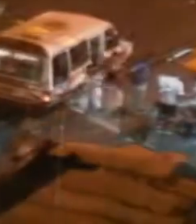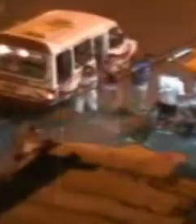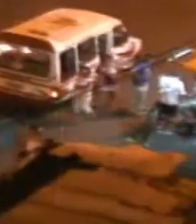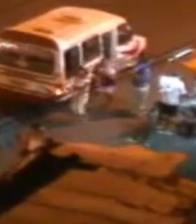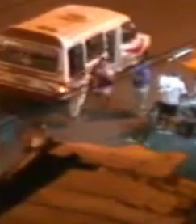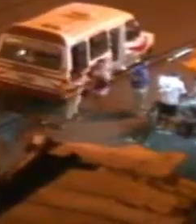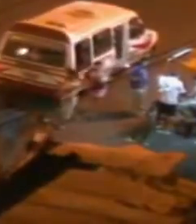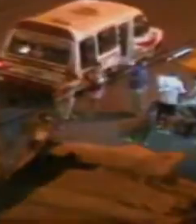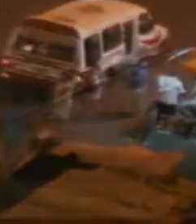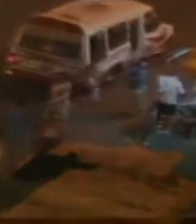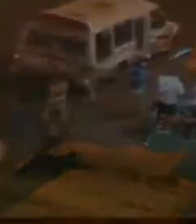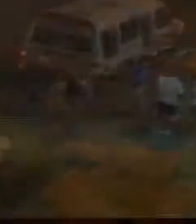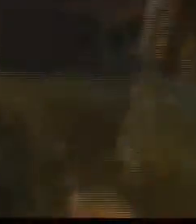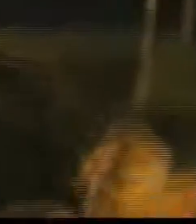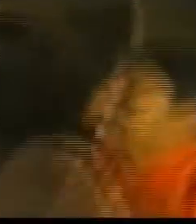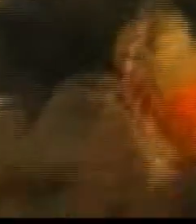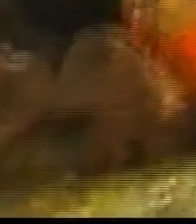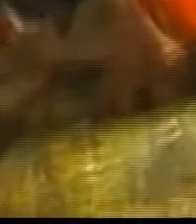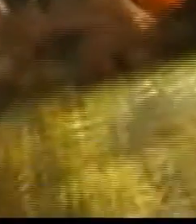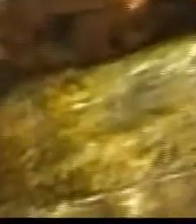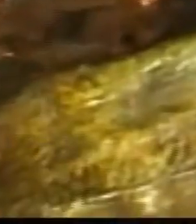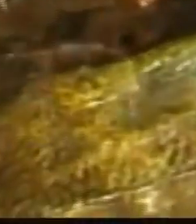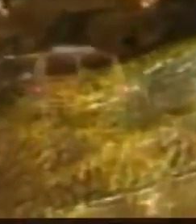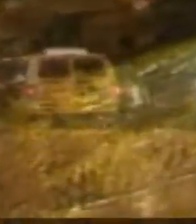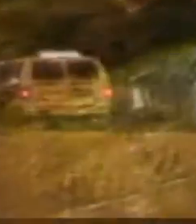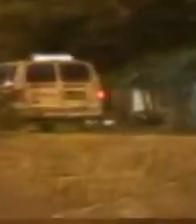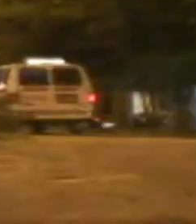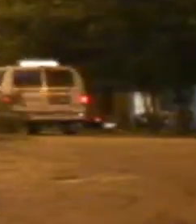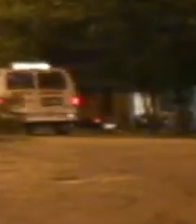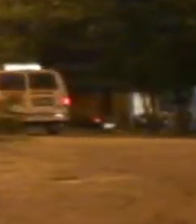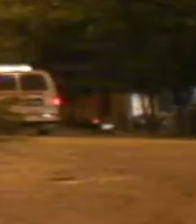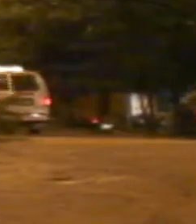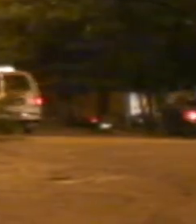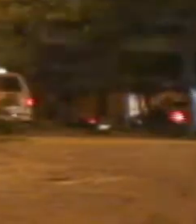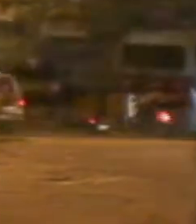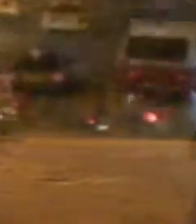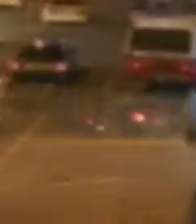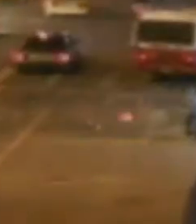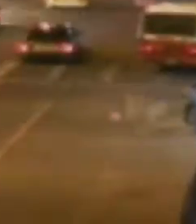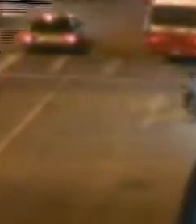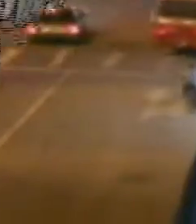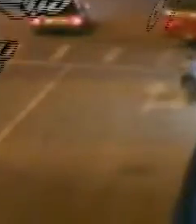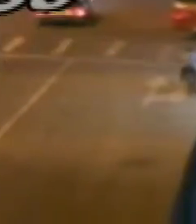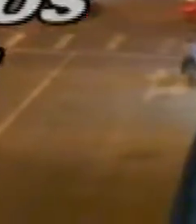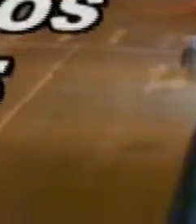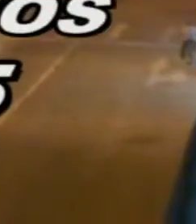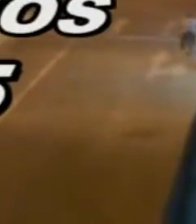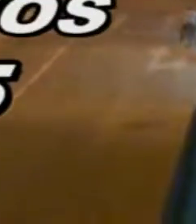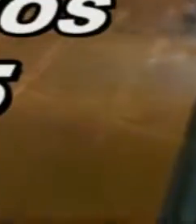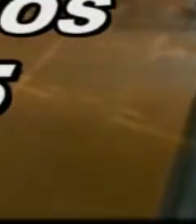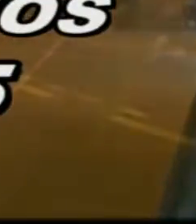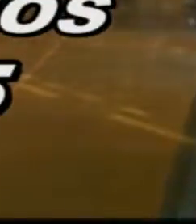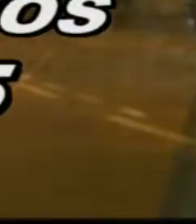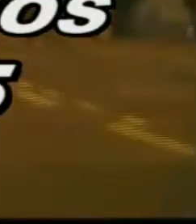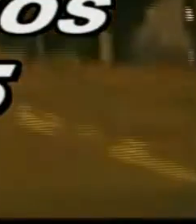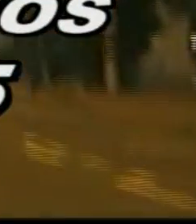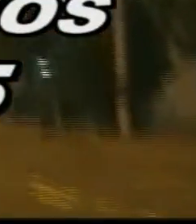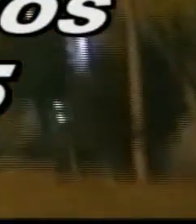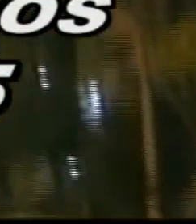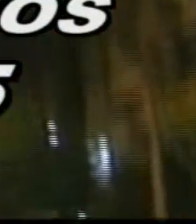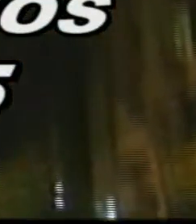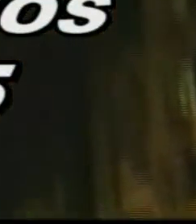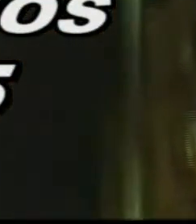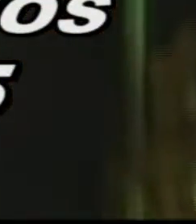Que no se apague tu luz, que no, que no. Iluminación Yariguíes pone a disposición su línea en caso de daños,